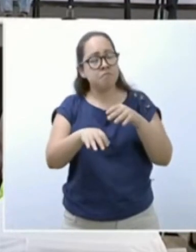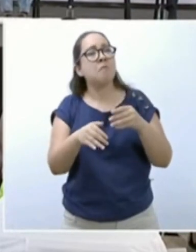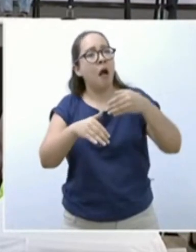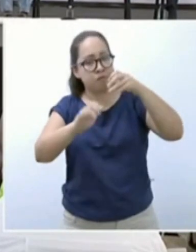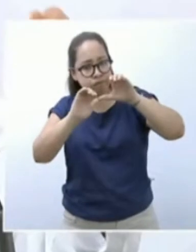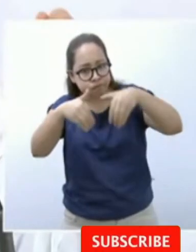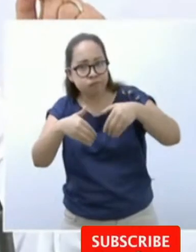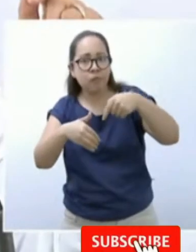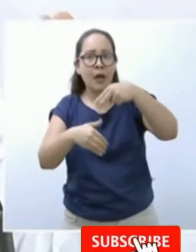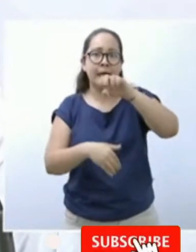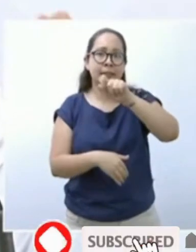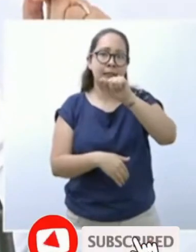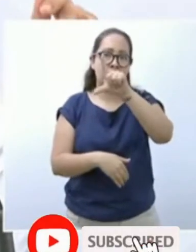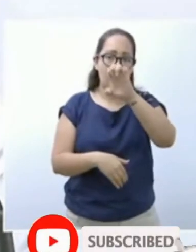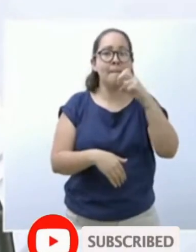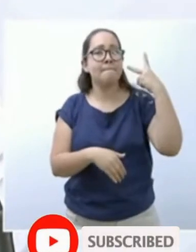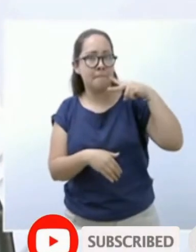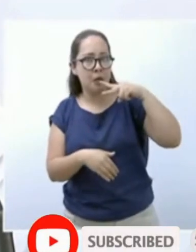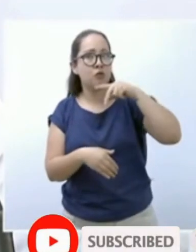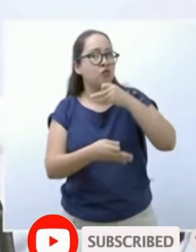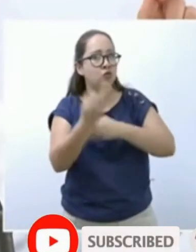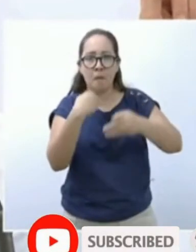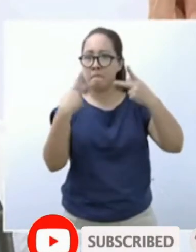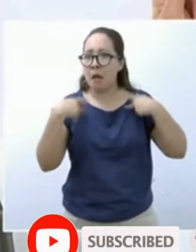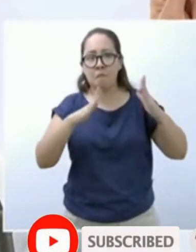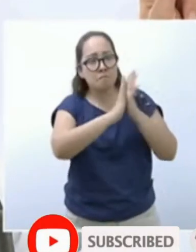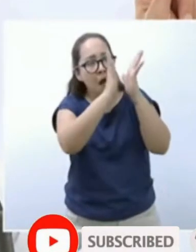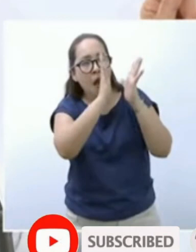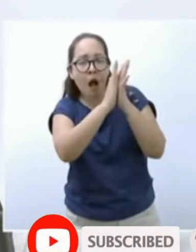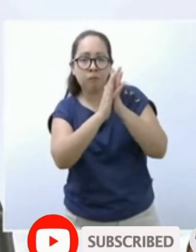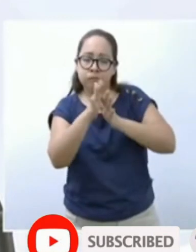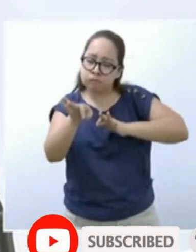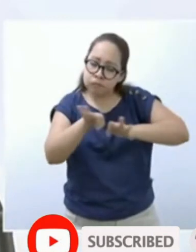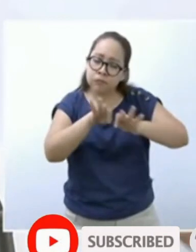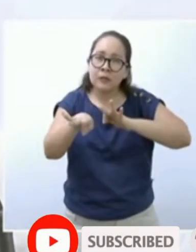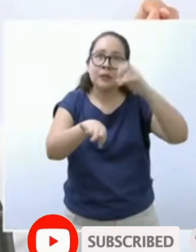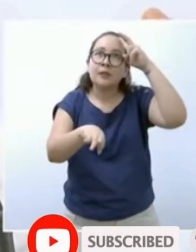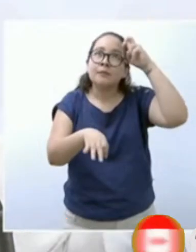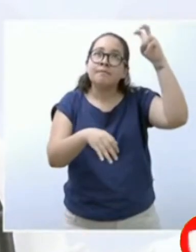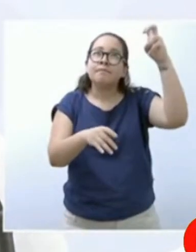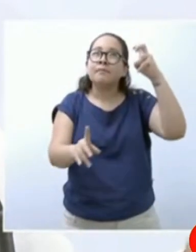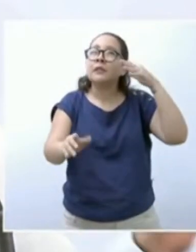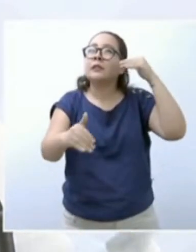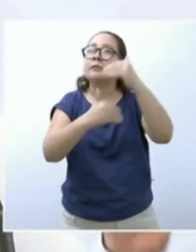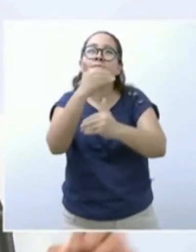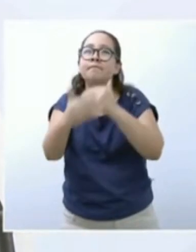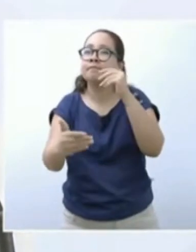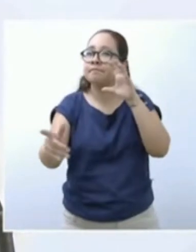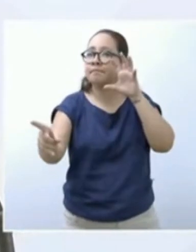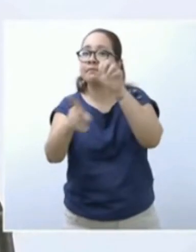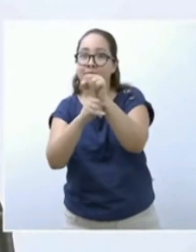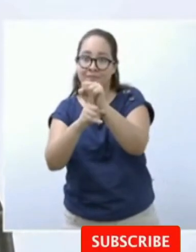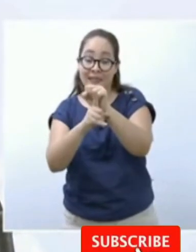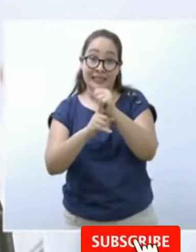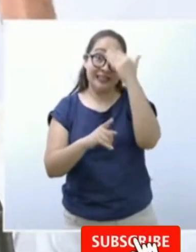junto con todos que participaron en esta obra, por realizar este sueño, hacerlo posible en medio de